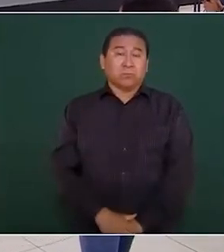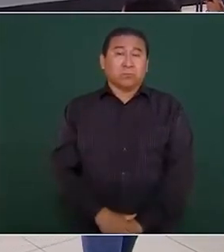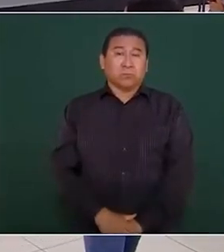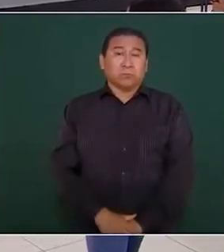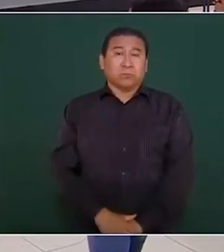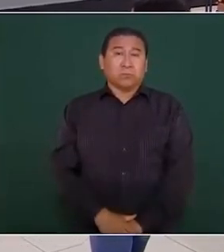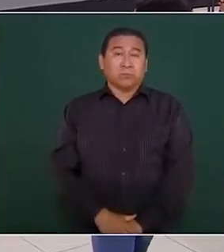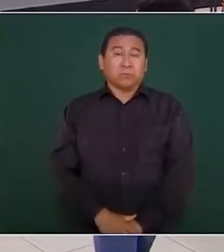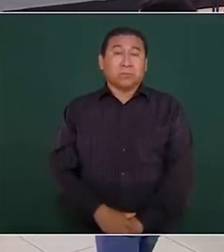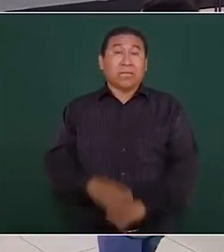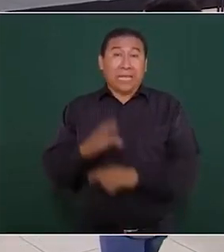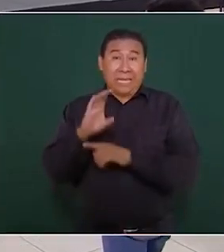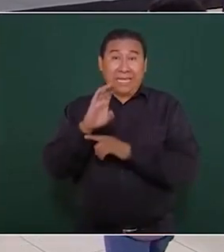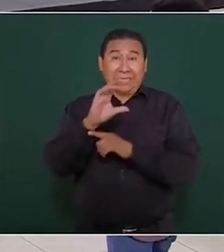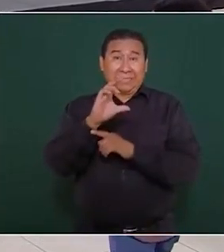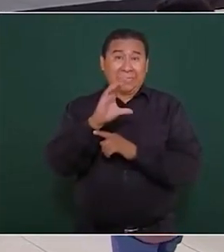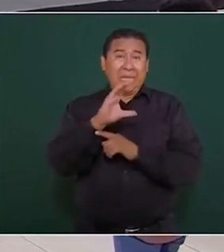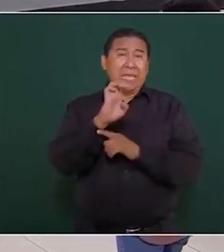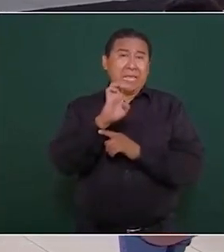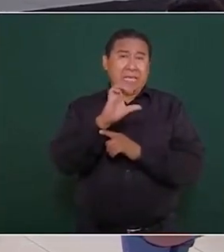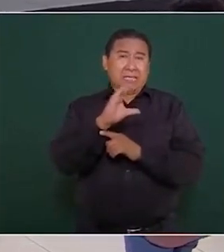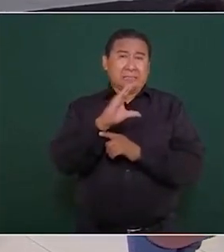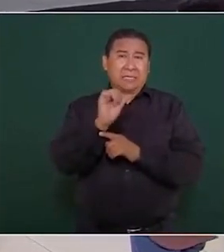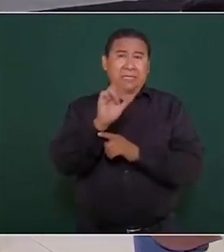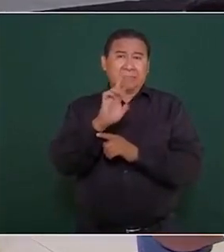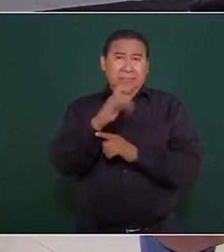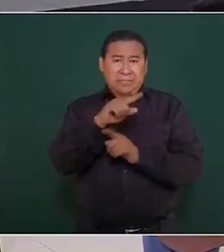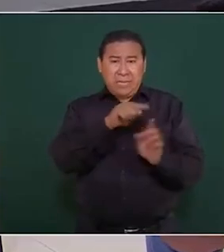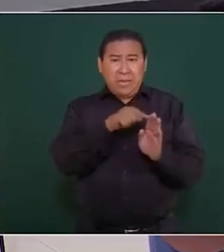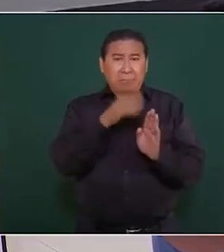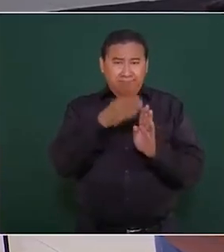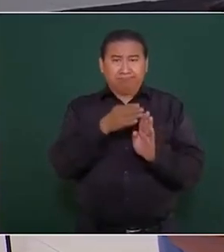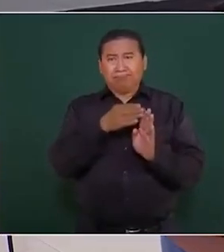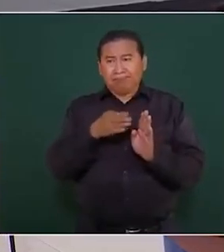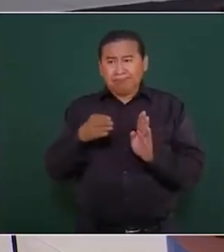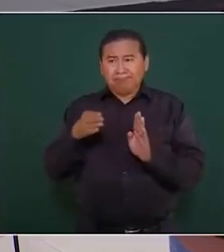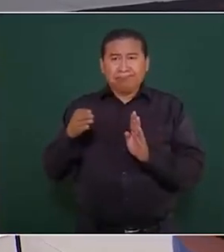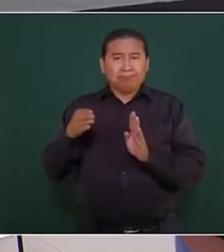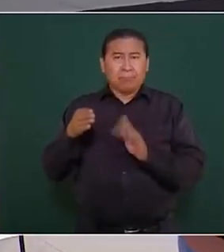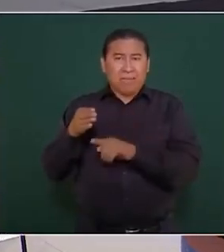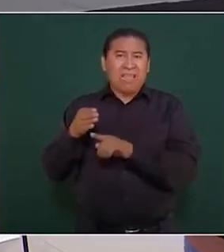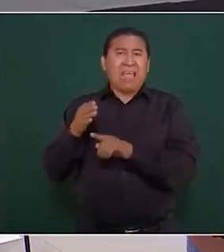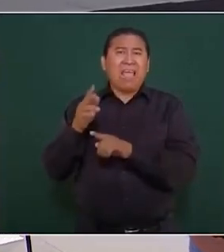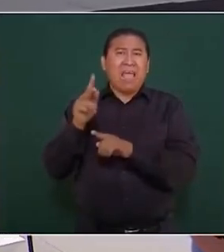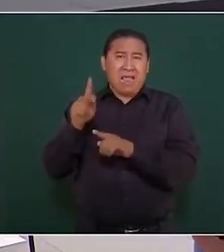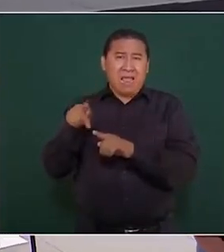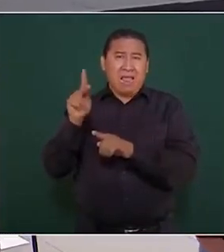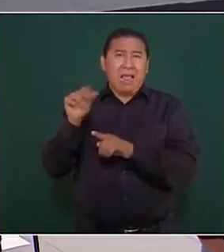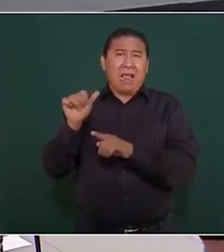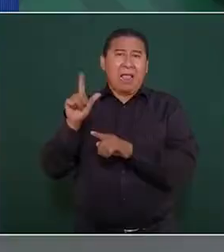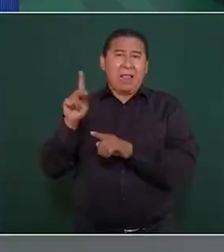Escárcega hasta Calquiní,